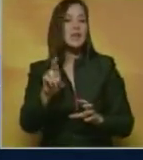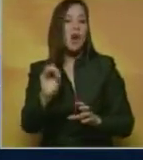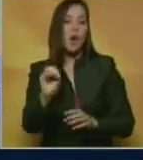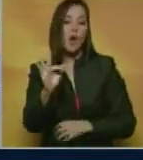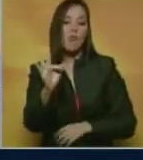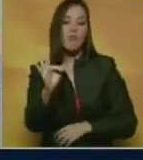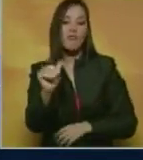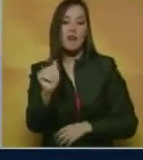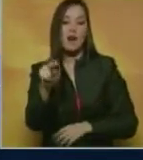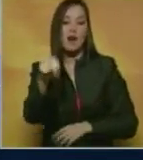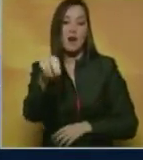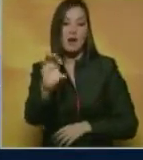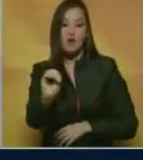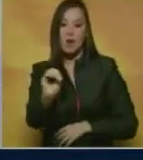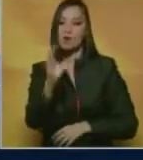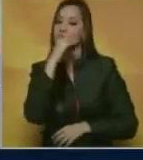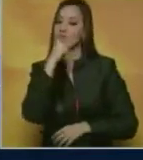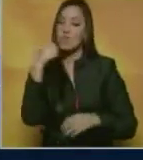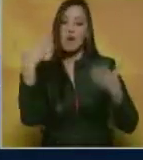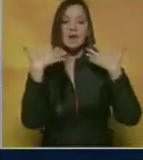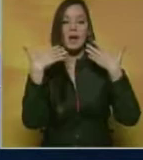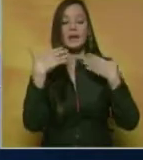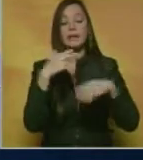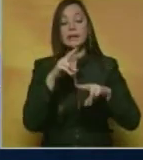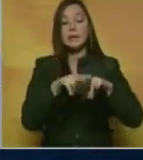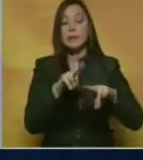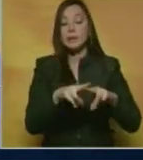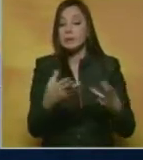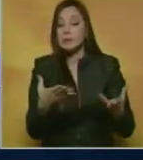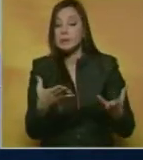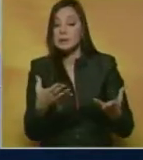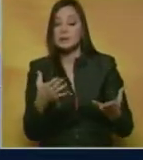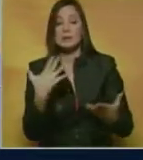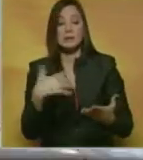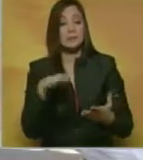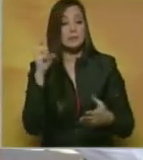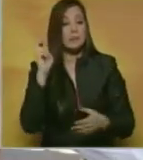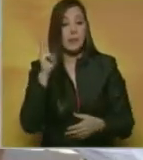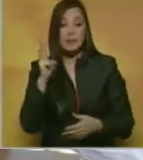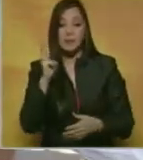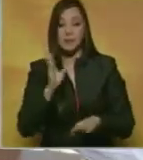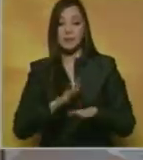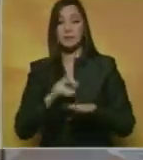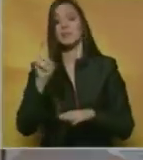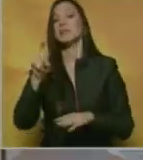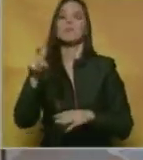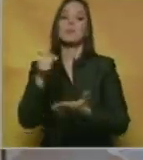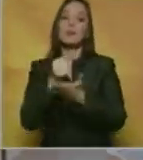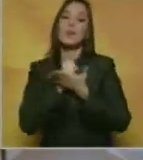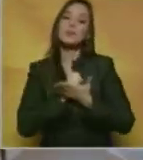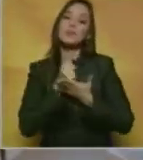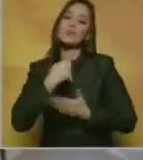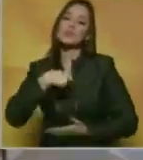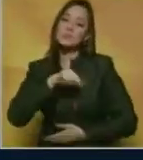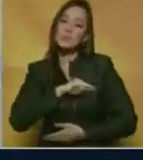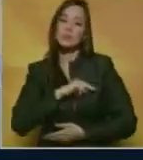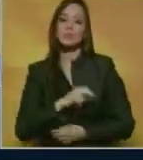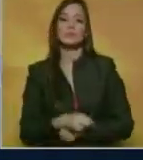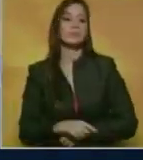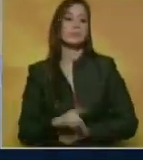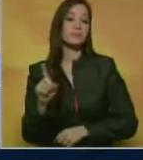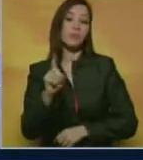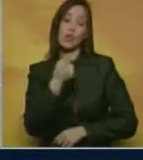propensos a cualquier cosa y necesitamos que, bueno, que nos ayuden. No contamos con